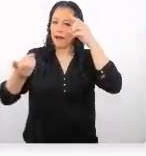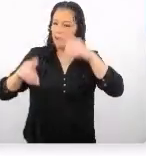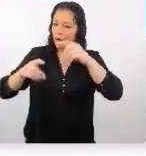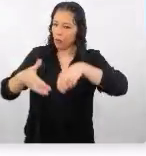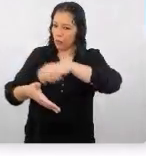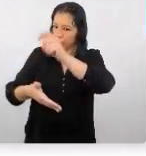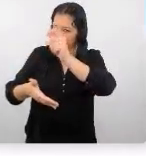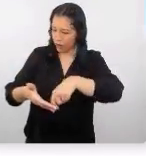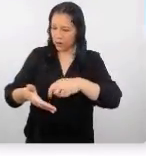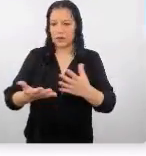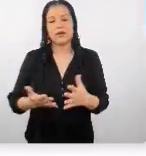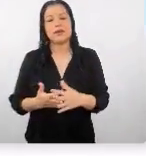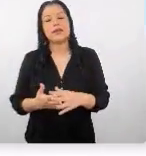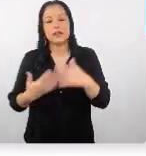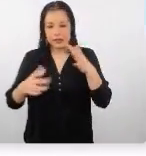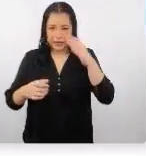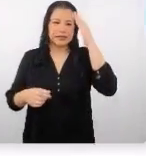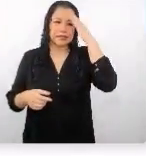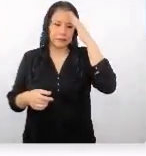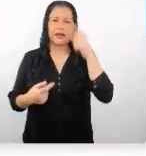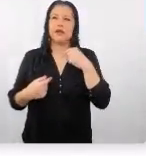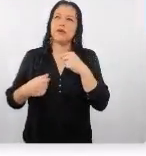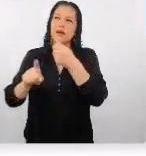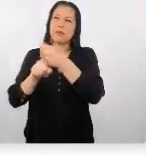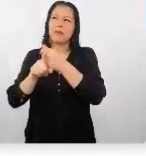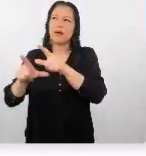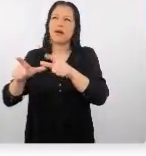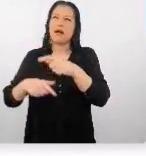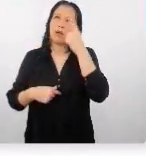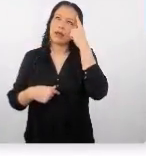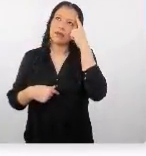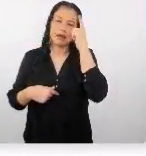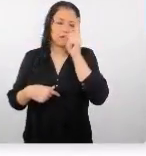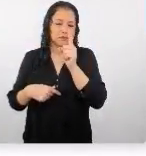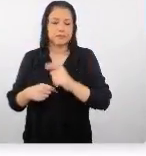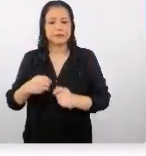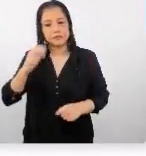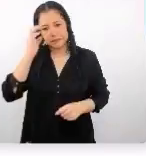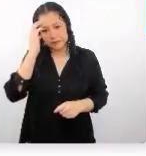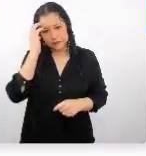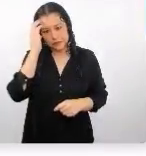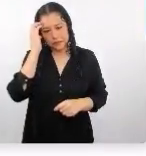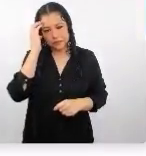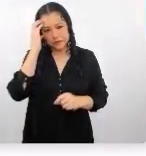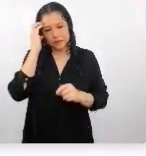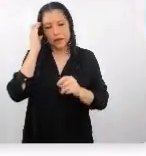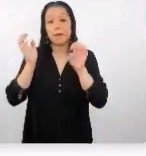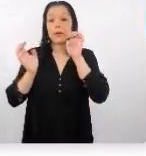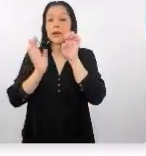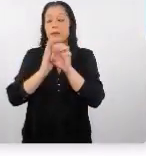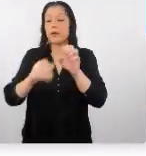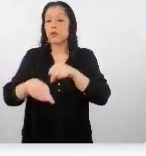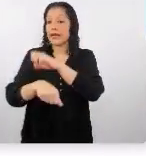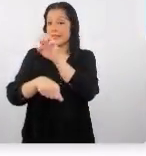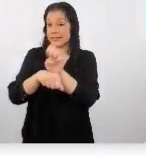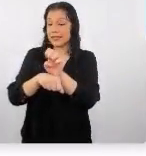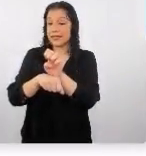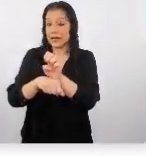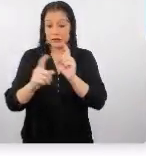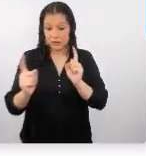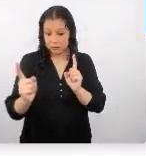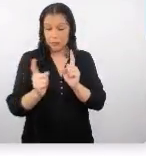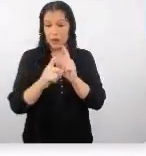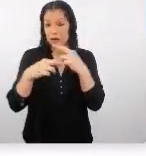estén también ganando ¿no? ahora en una cita de negocios es